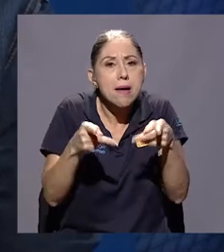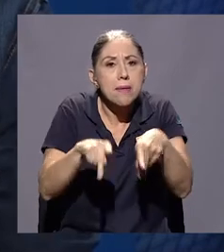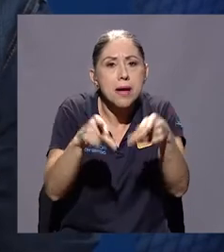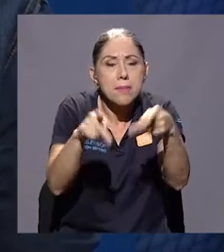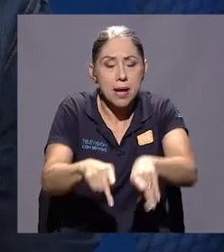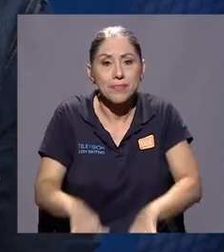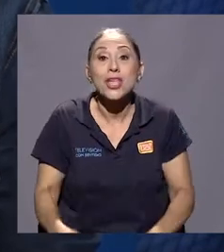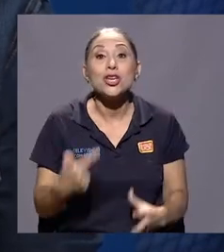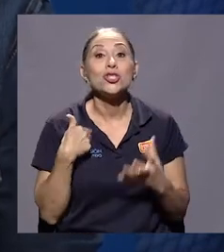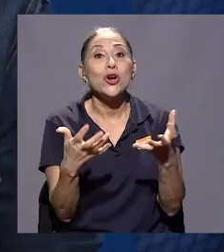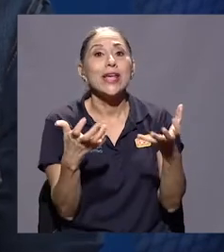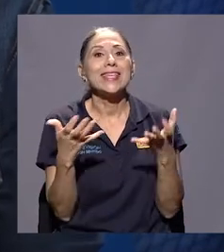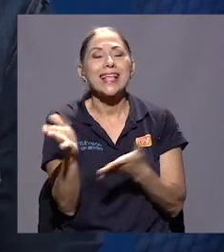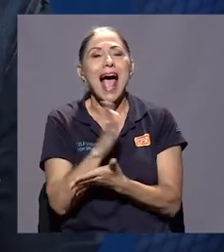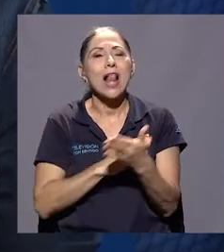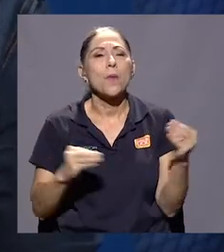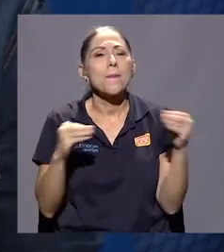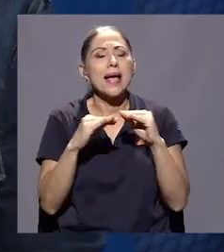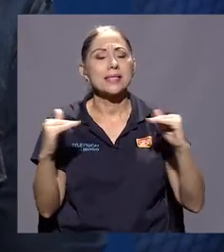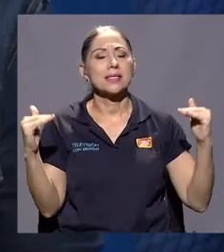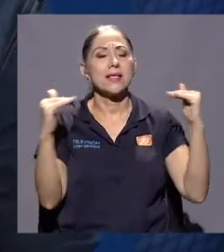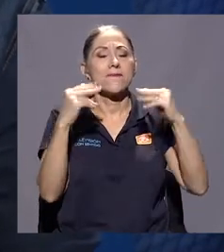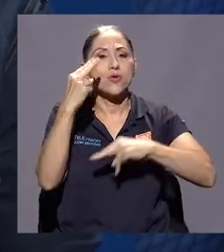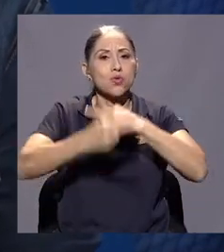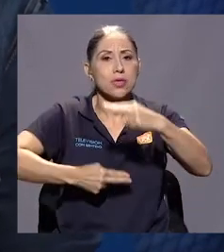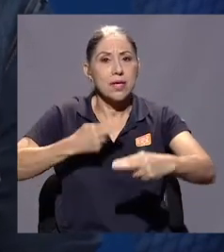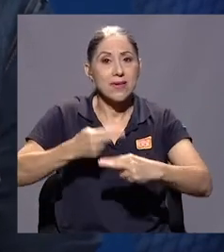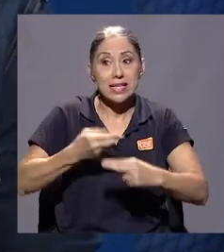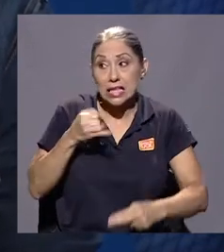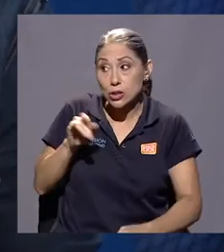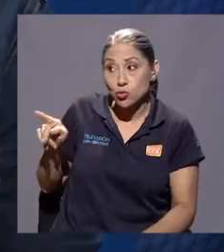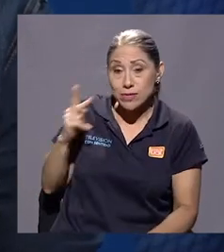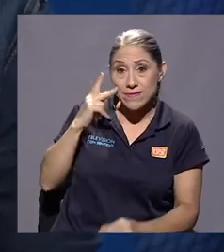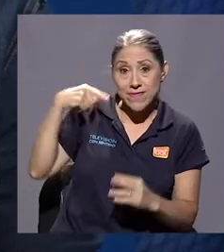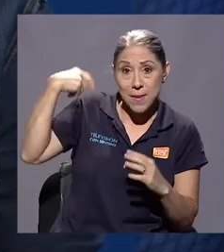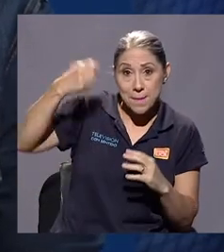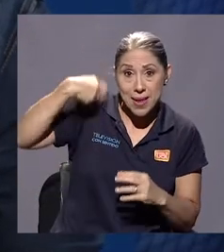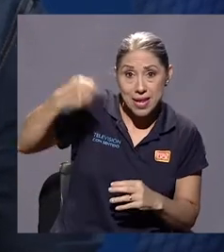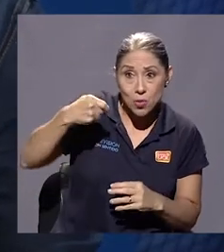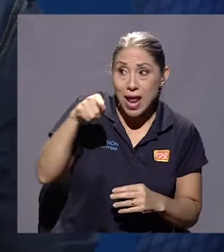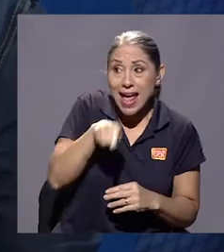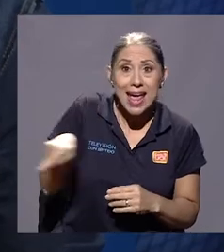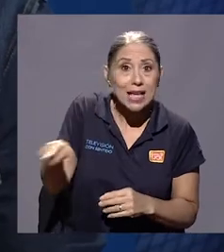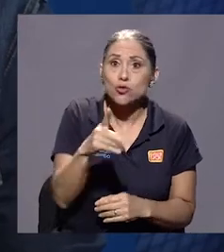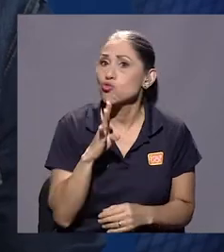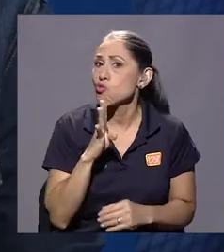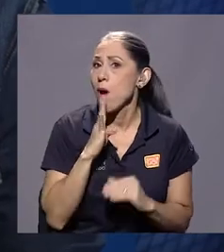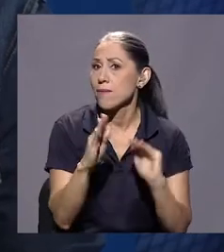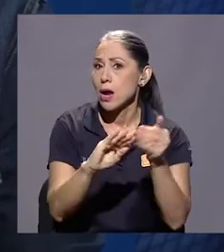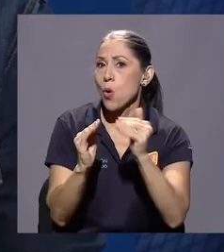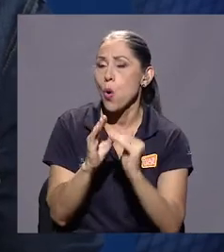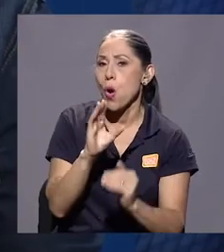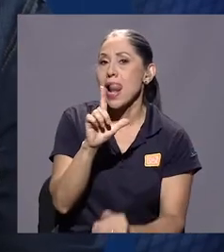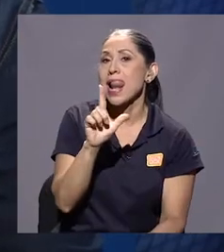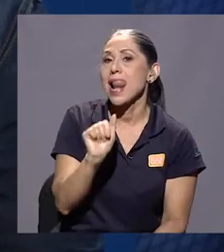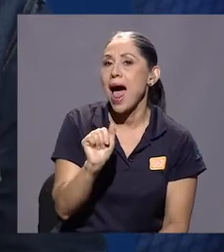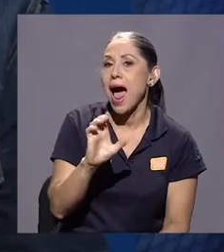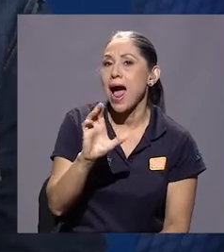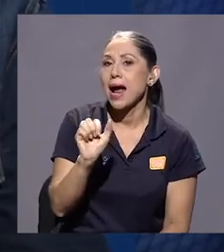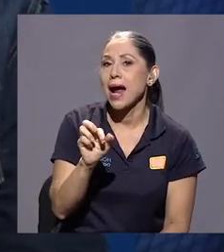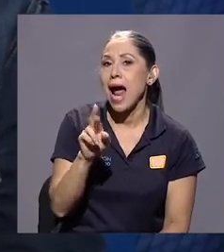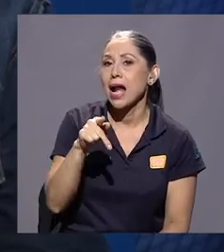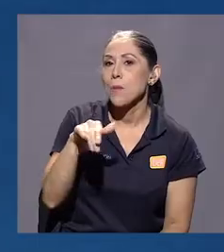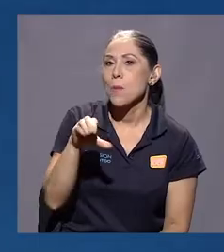hacerlo como más universal también y no, de hecho, si te fijas en la película los personajes no hablan de la Carpio, o sea, claro,